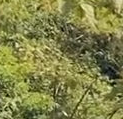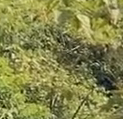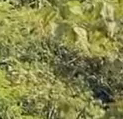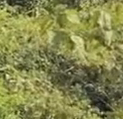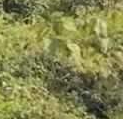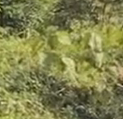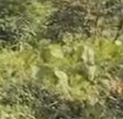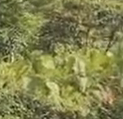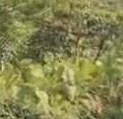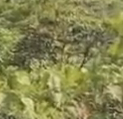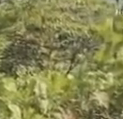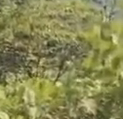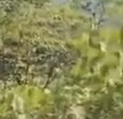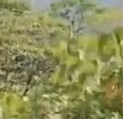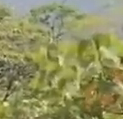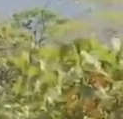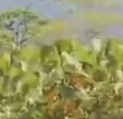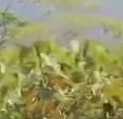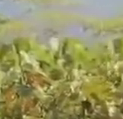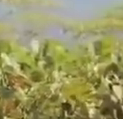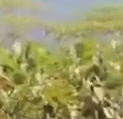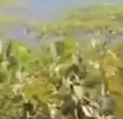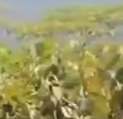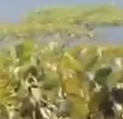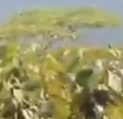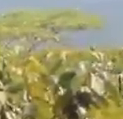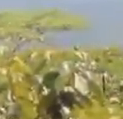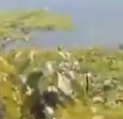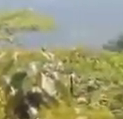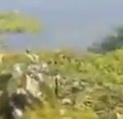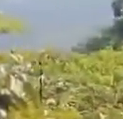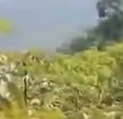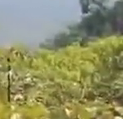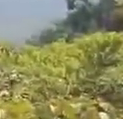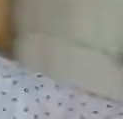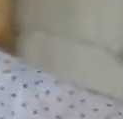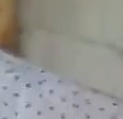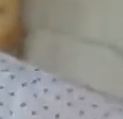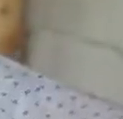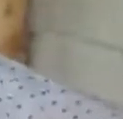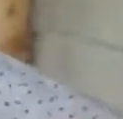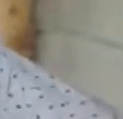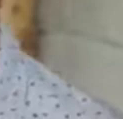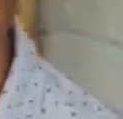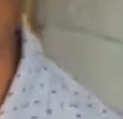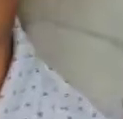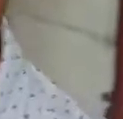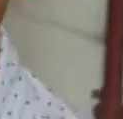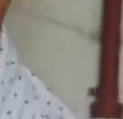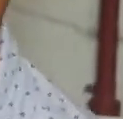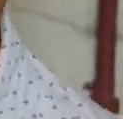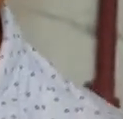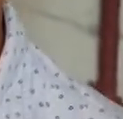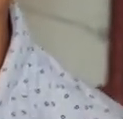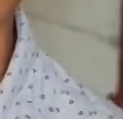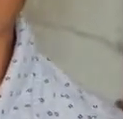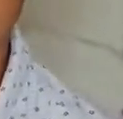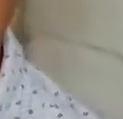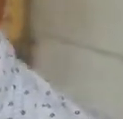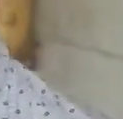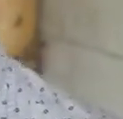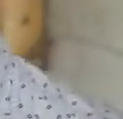Me interesa mucho lo que es la construcción con bambú. He aprendido varias cosas y quiero aprender muchísimo más.